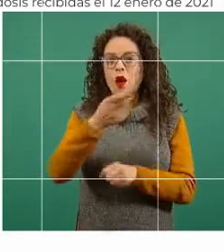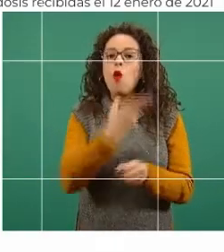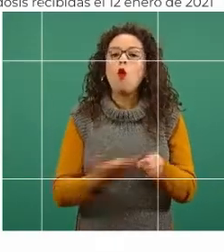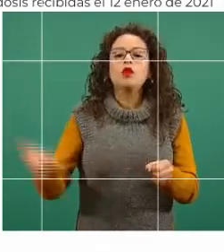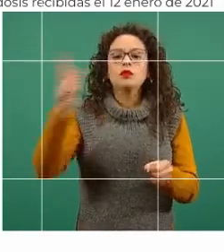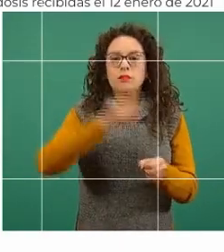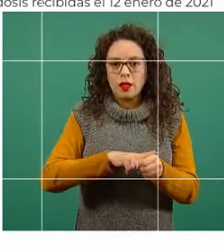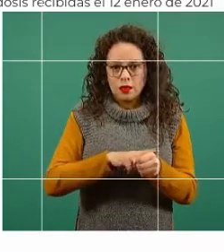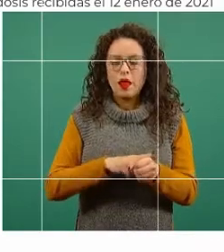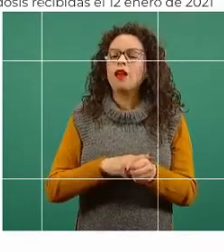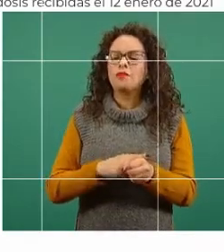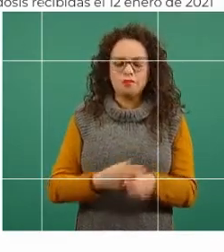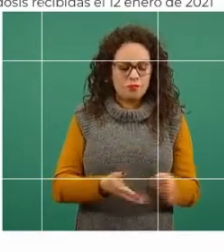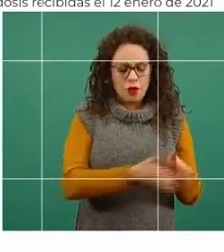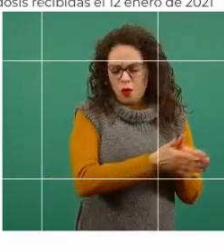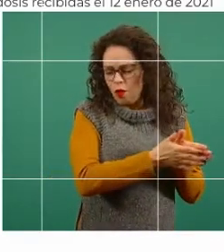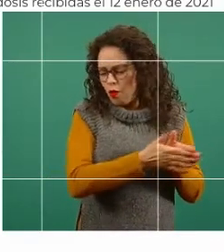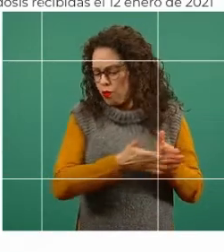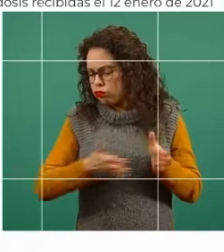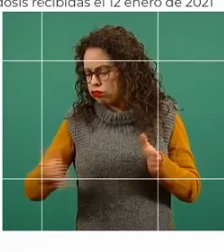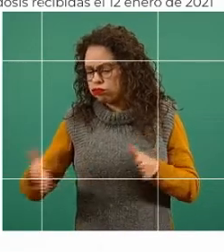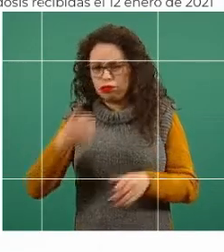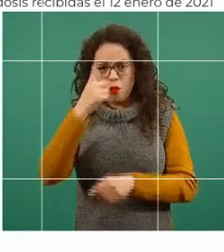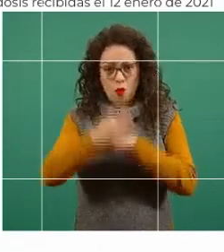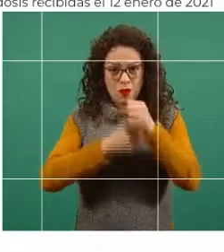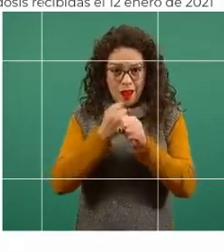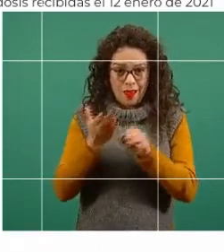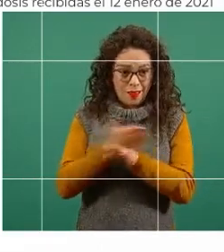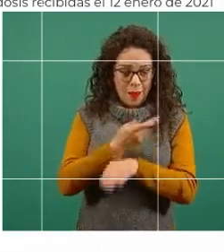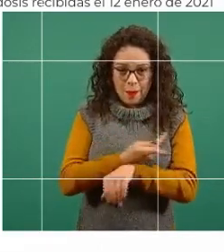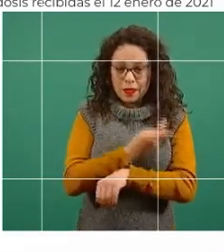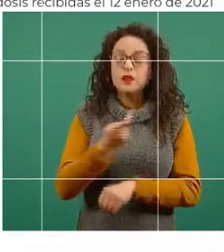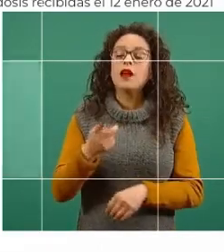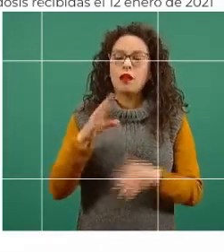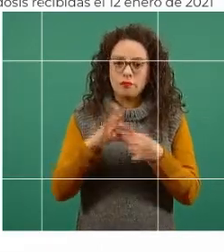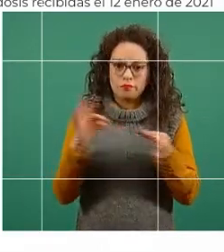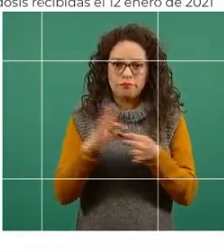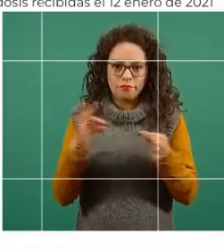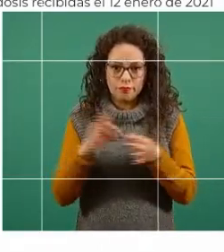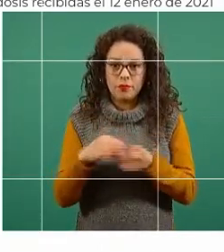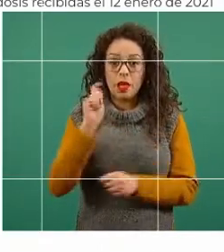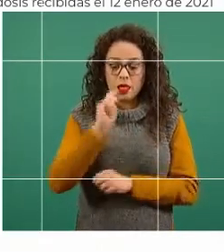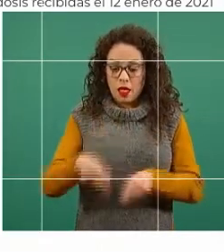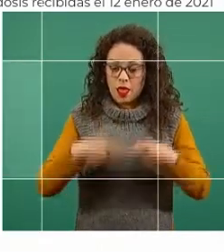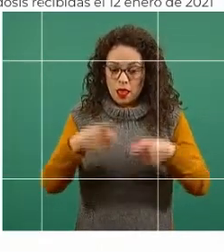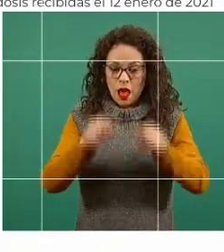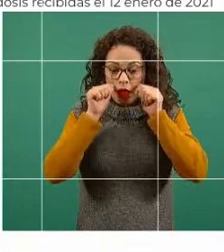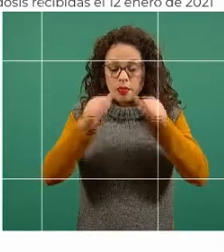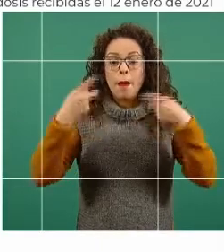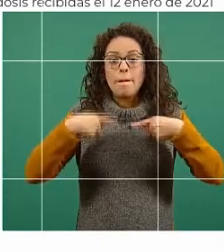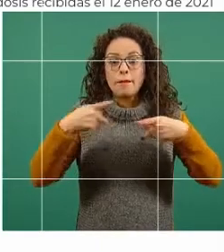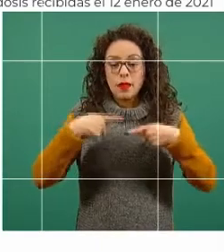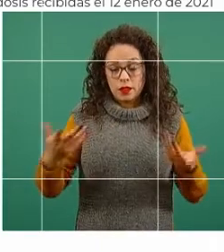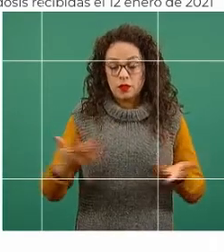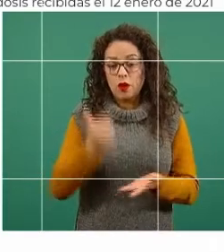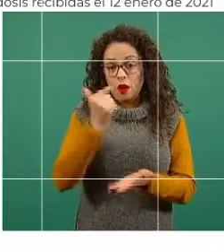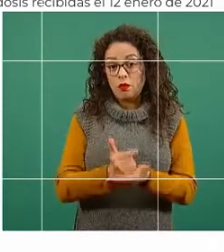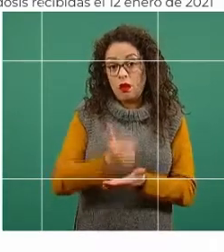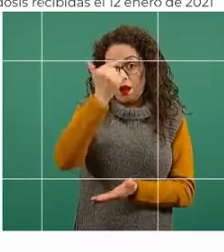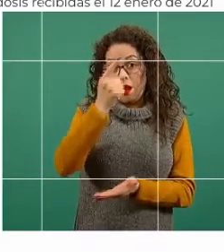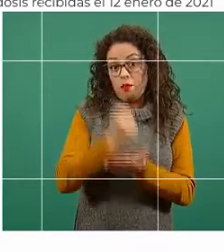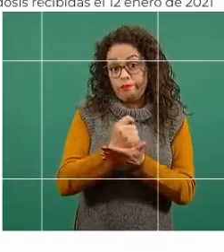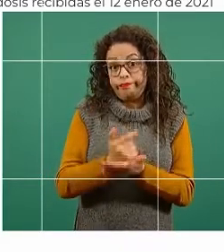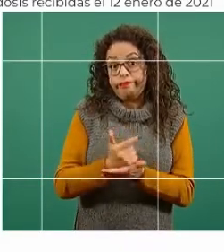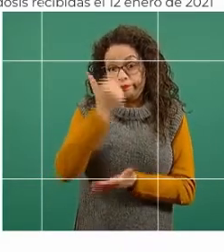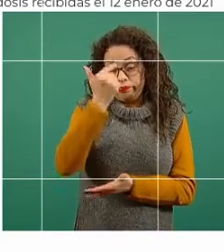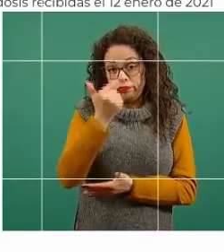durante todo el año que fueron designados para atender a personas con insuficiencia respiratoria aguda grave. Cerca